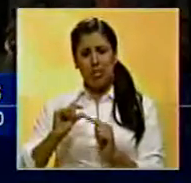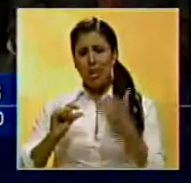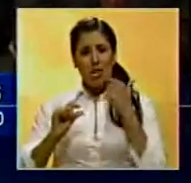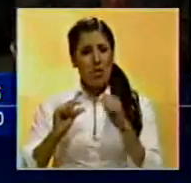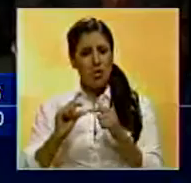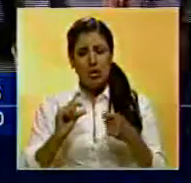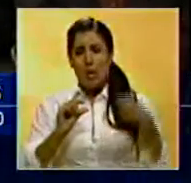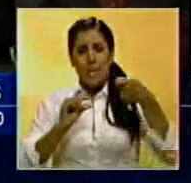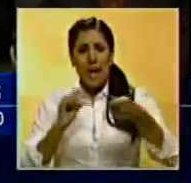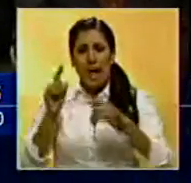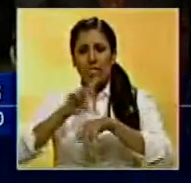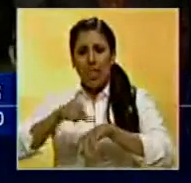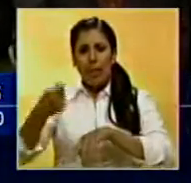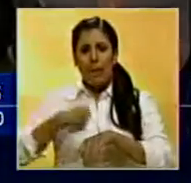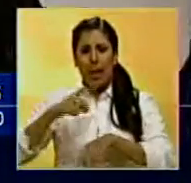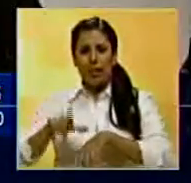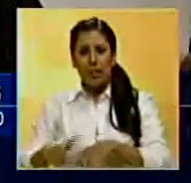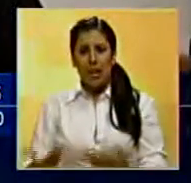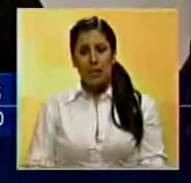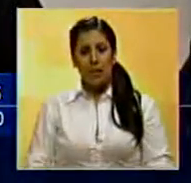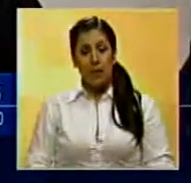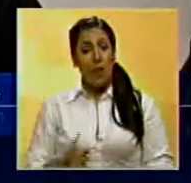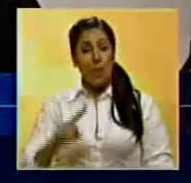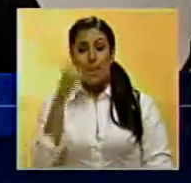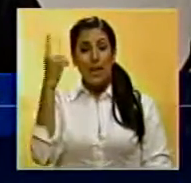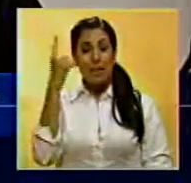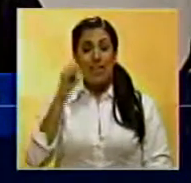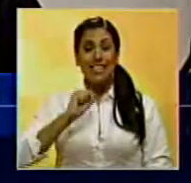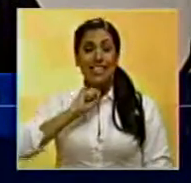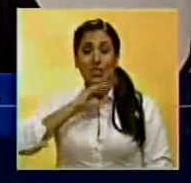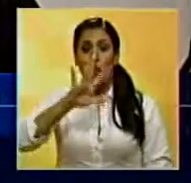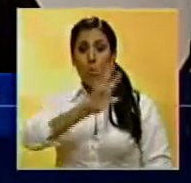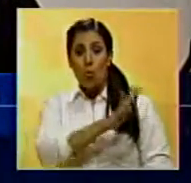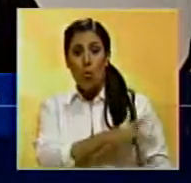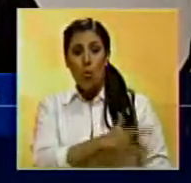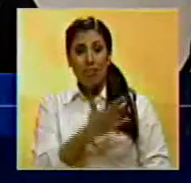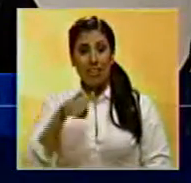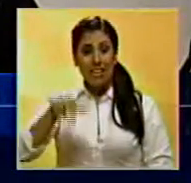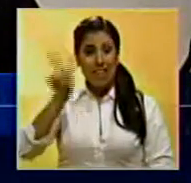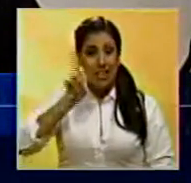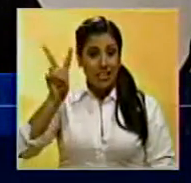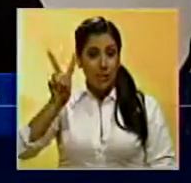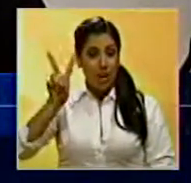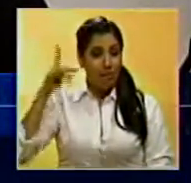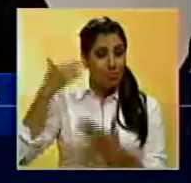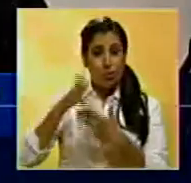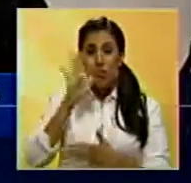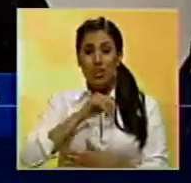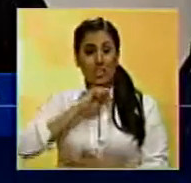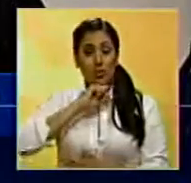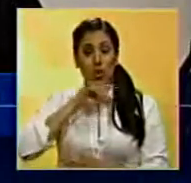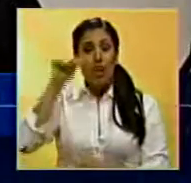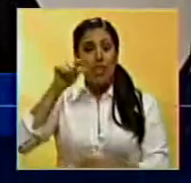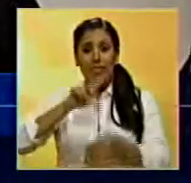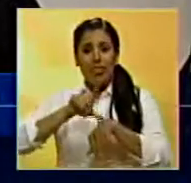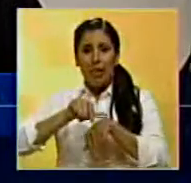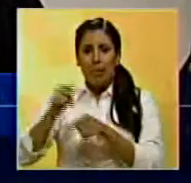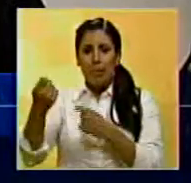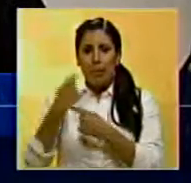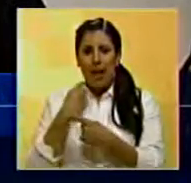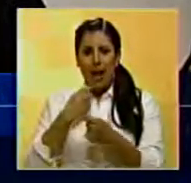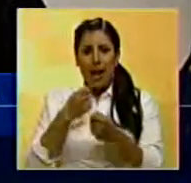no está siendo cancelado a tiempo. Por primera vez en la historia de la universidad venezolana, no están llegando a tiempo